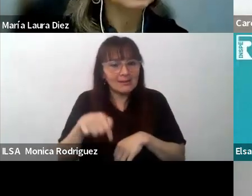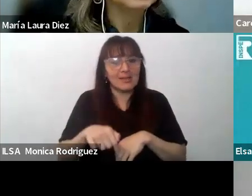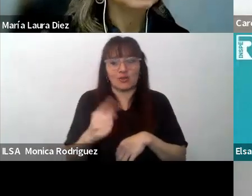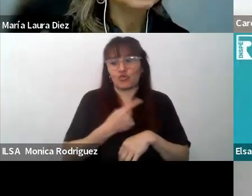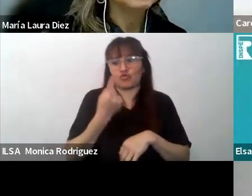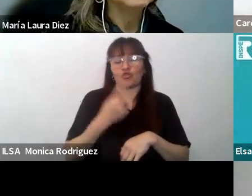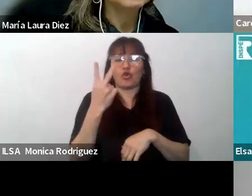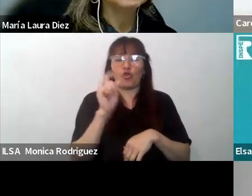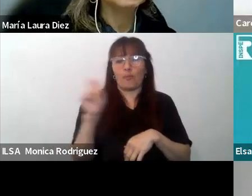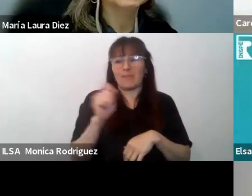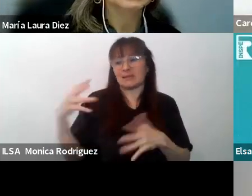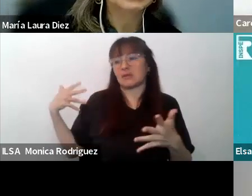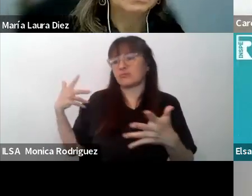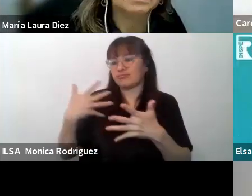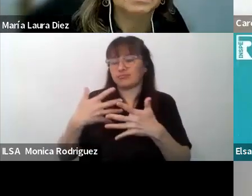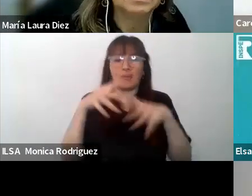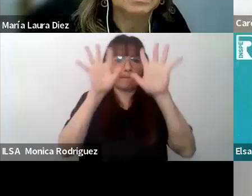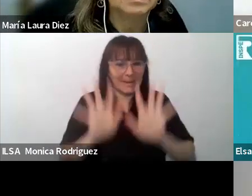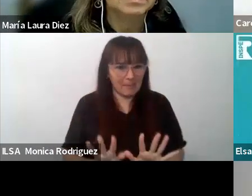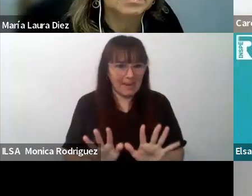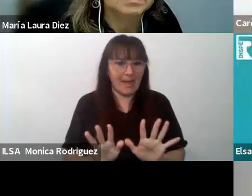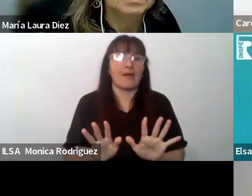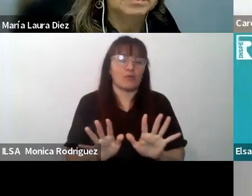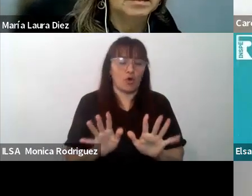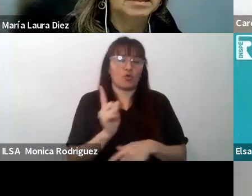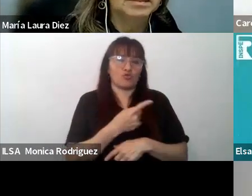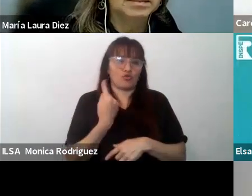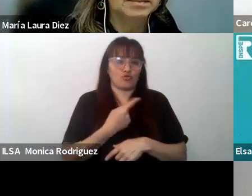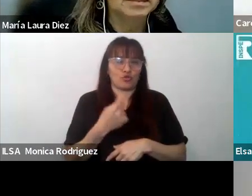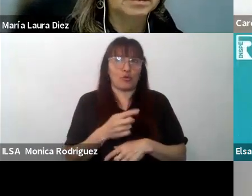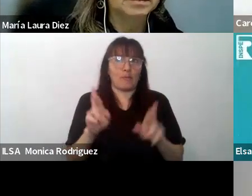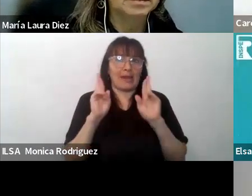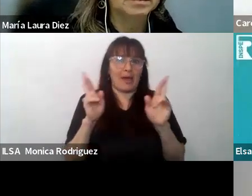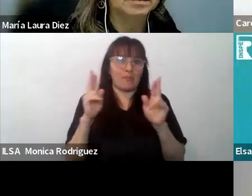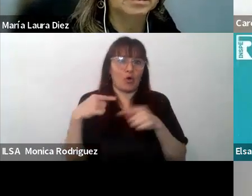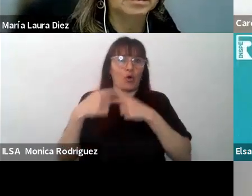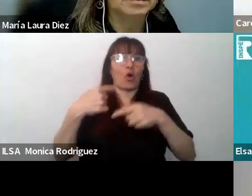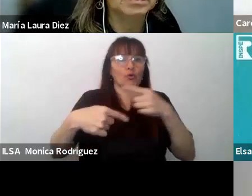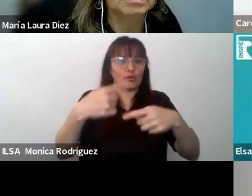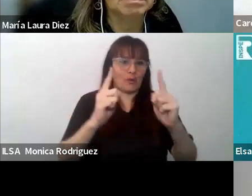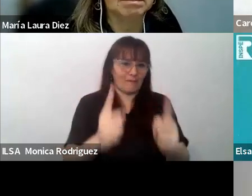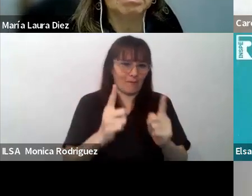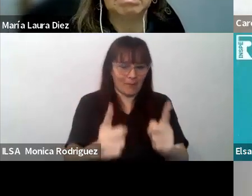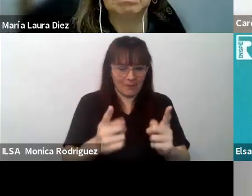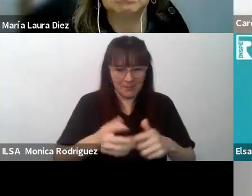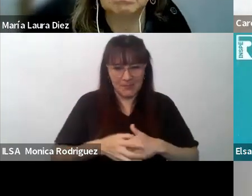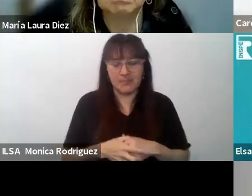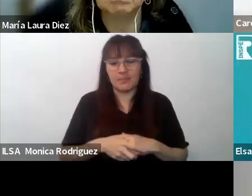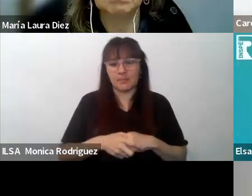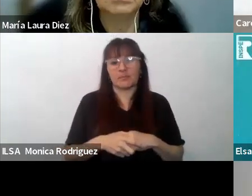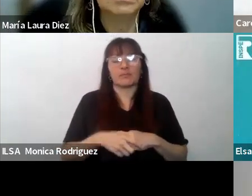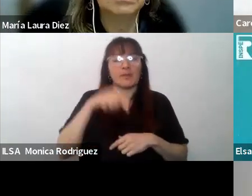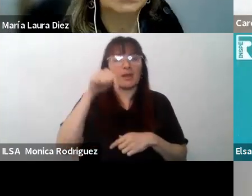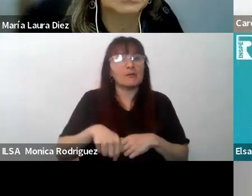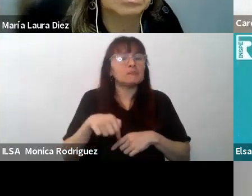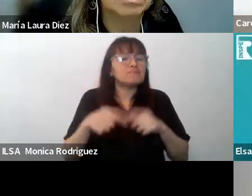meses atrás y deseamos, por supuesto, que se haga duradero este partenaje. Se trata, en realidad,